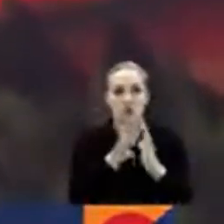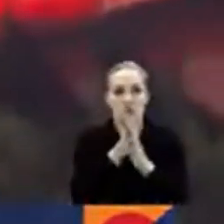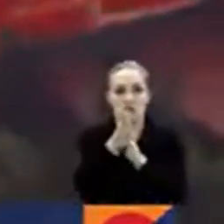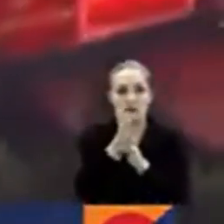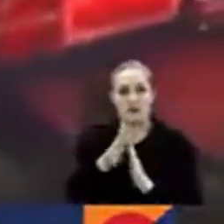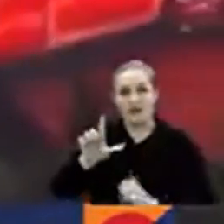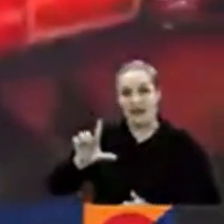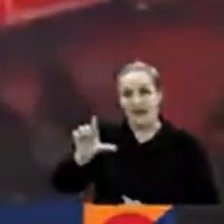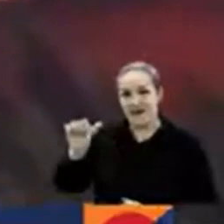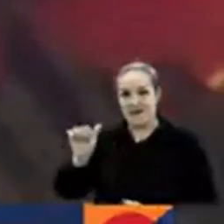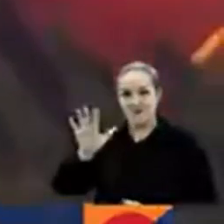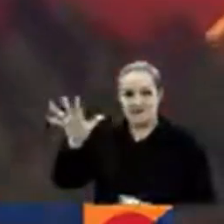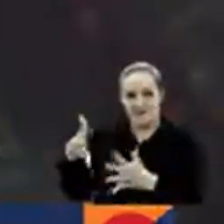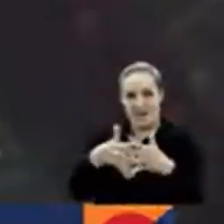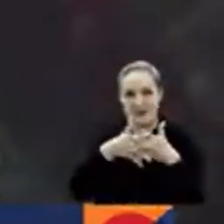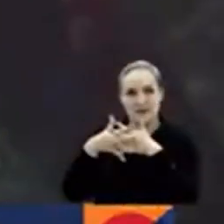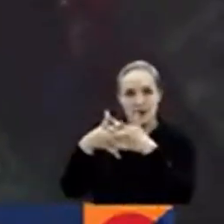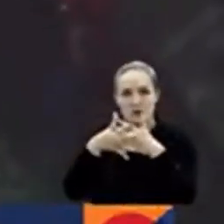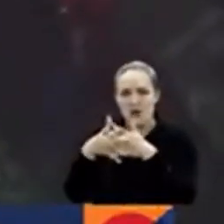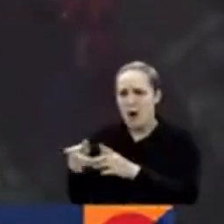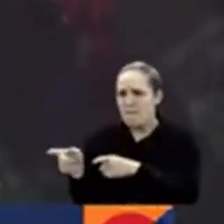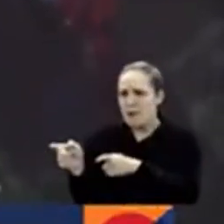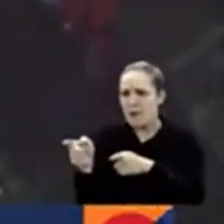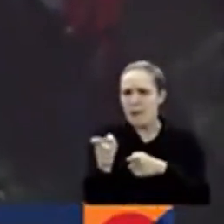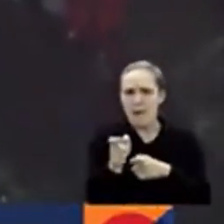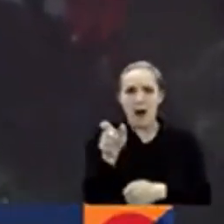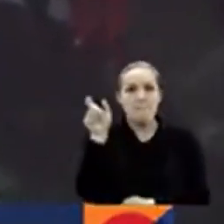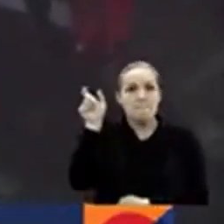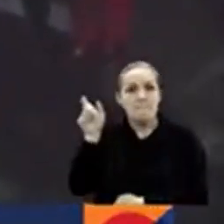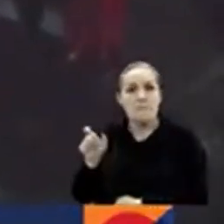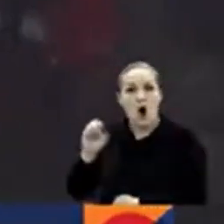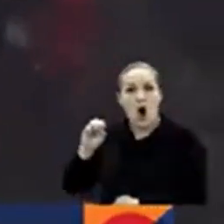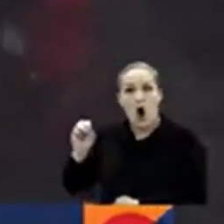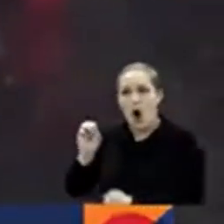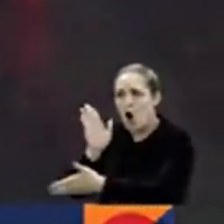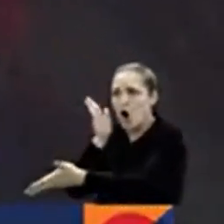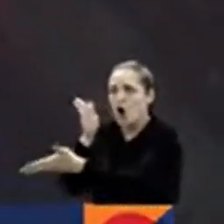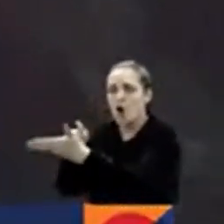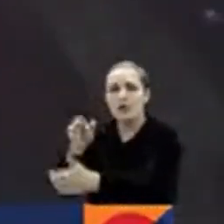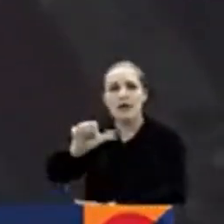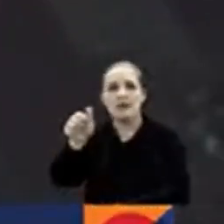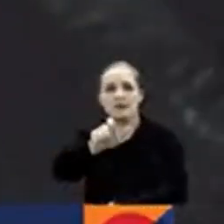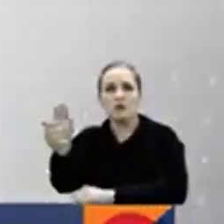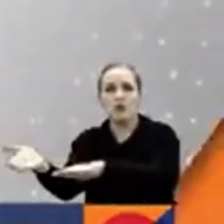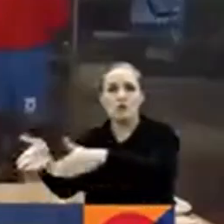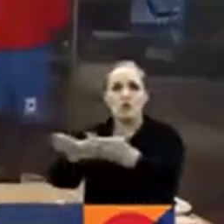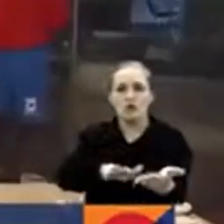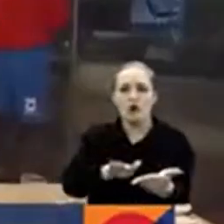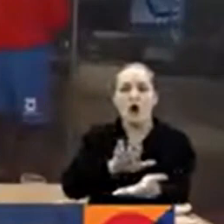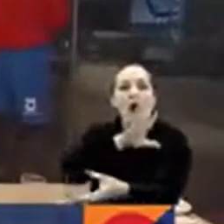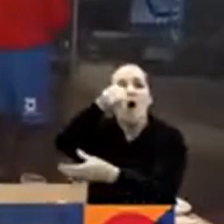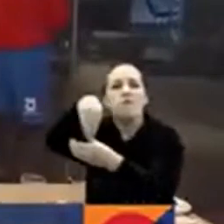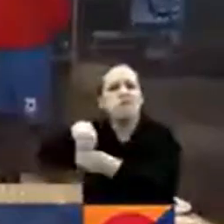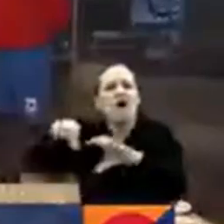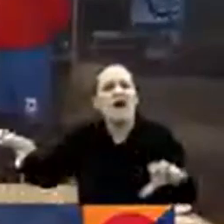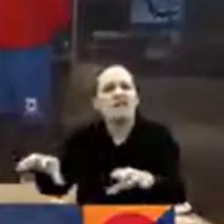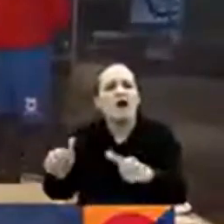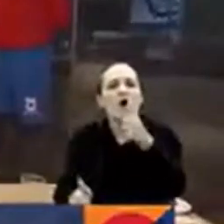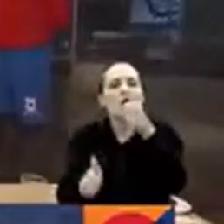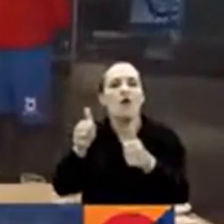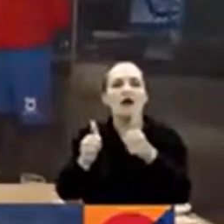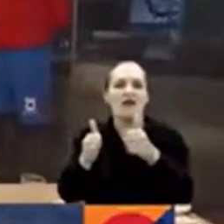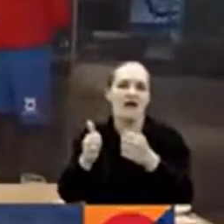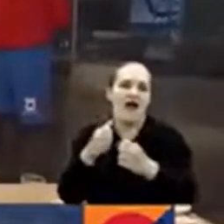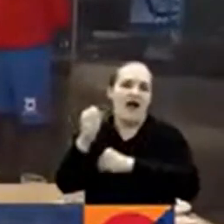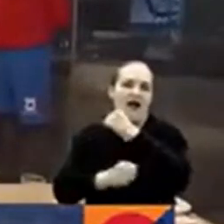personas murieron en tiroteo en restaurante. Un hombre disparó contra personas que celebraban el fin de año lunar. Futbolistas y cuerpo